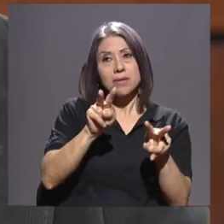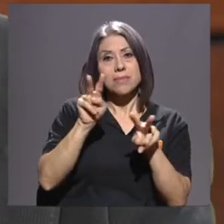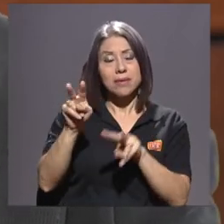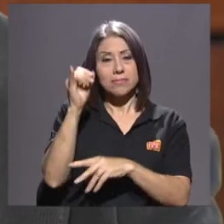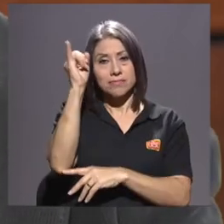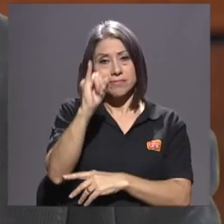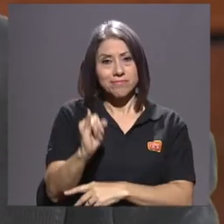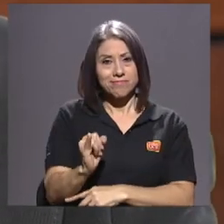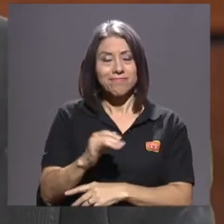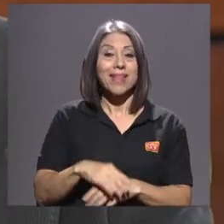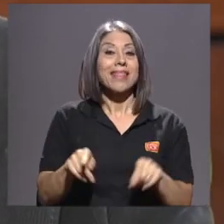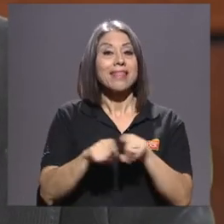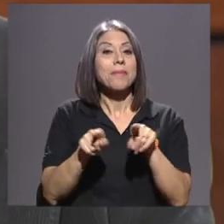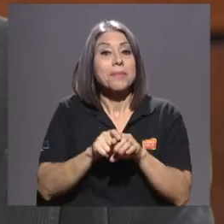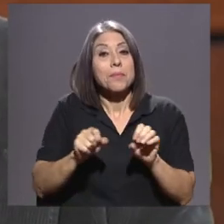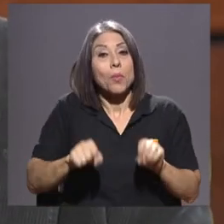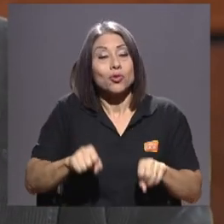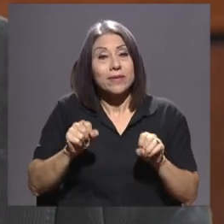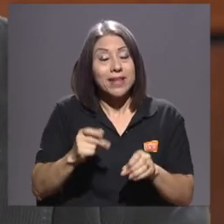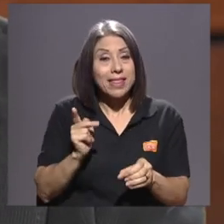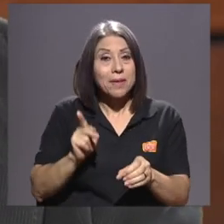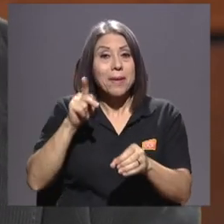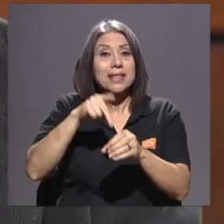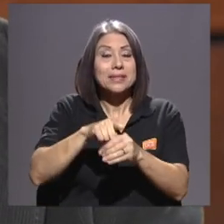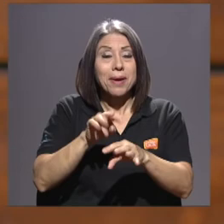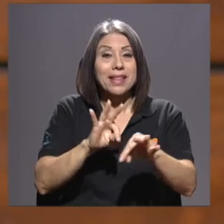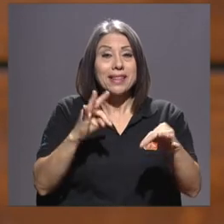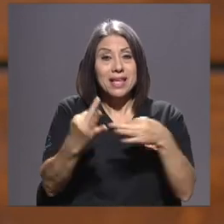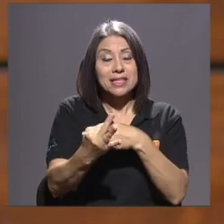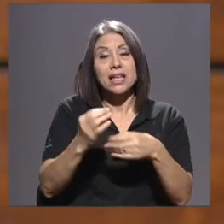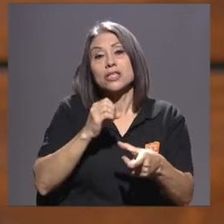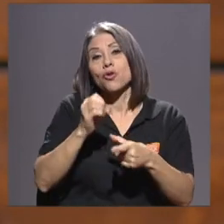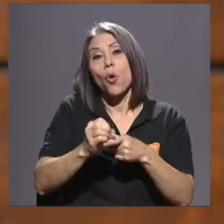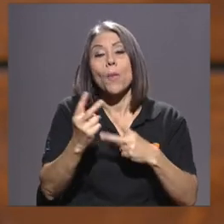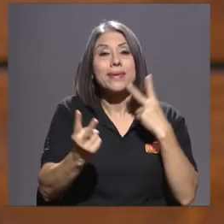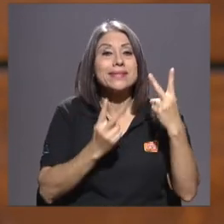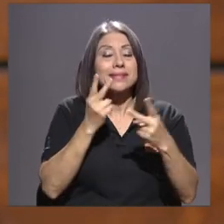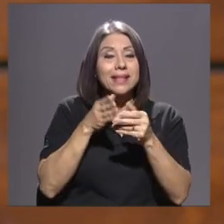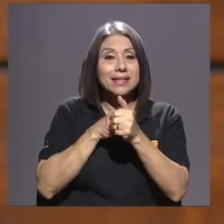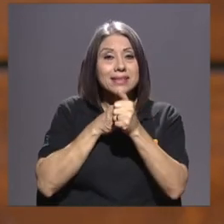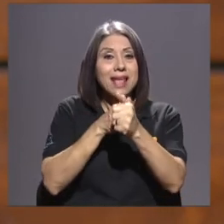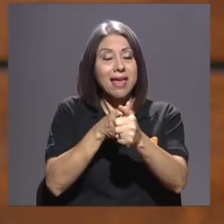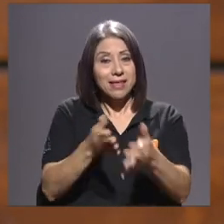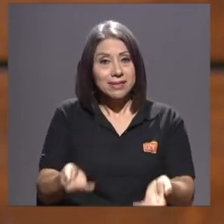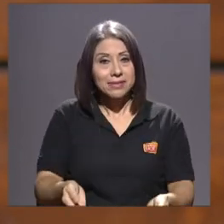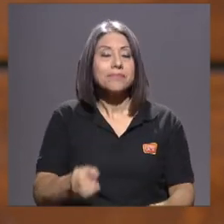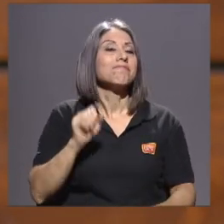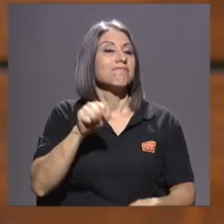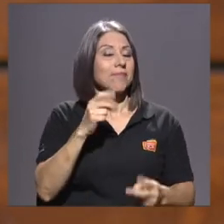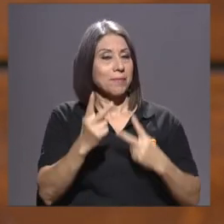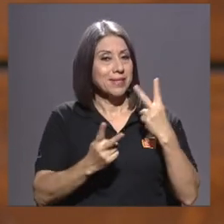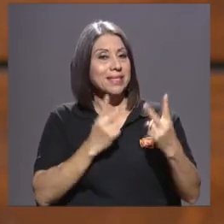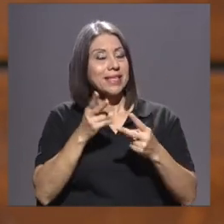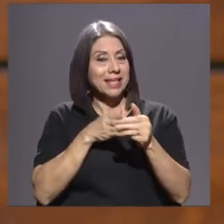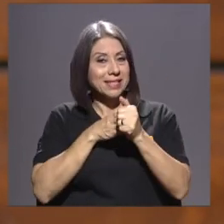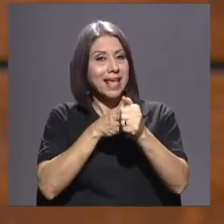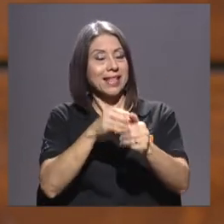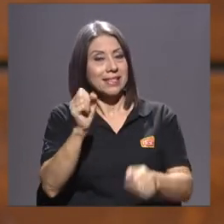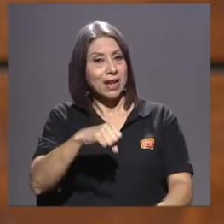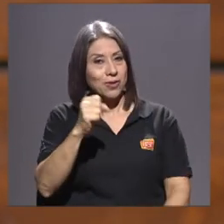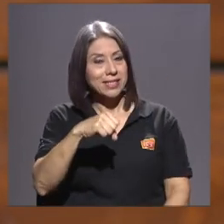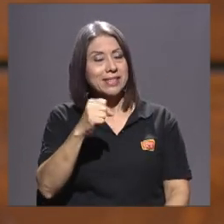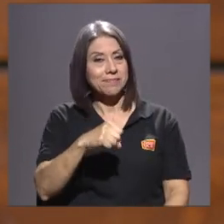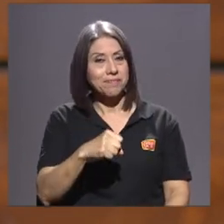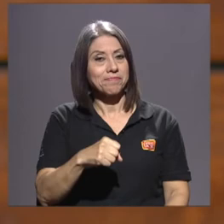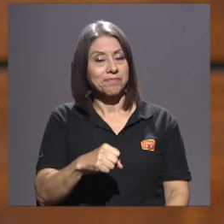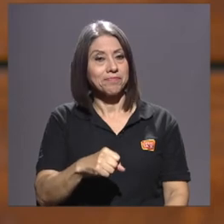decía lo de la posibilidad también de participar en talleres o en visitas guiadas, ¿eso sí? Visitas guiadas, claro que sí. Sí,